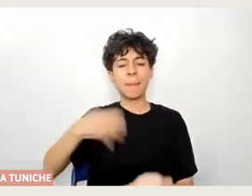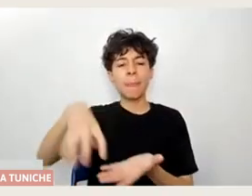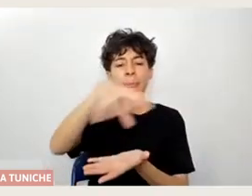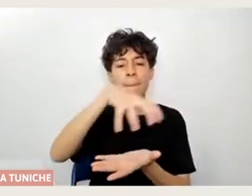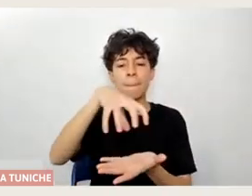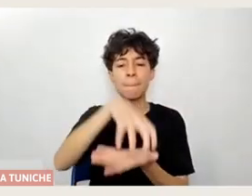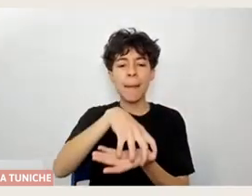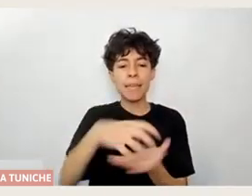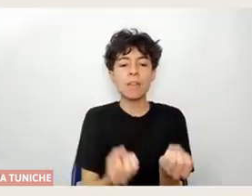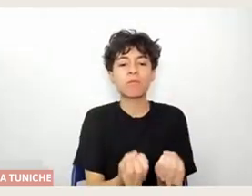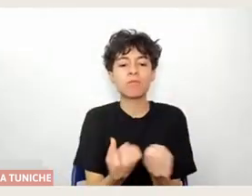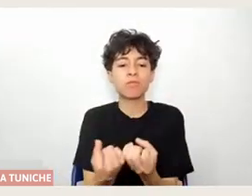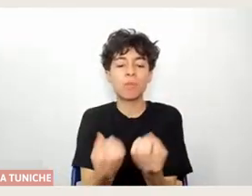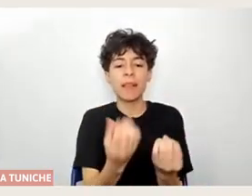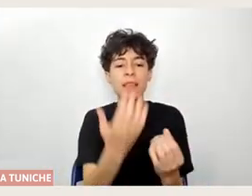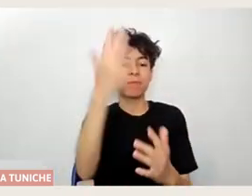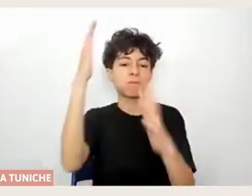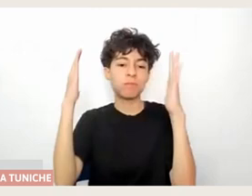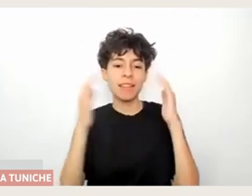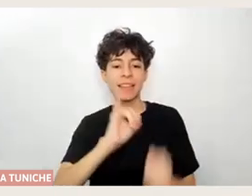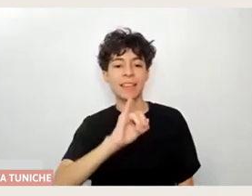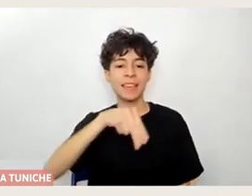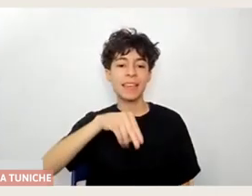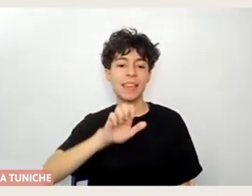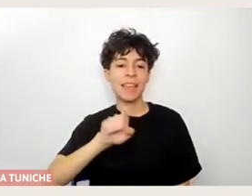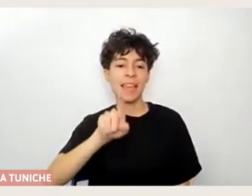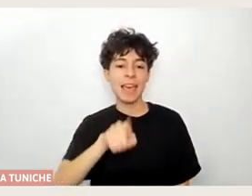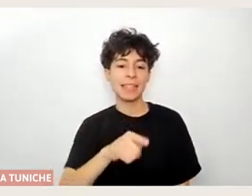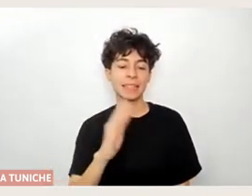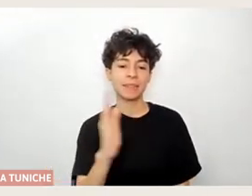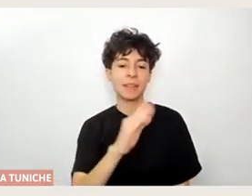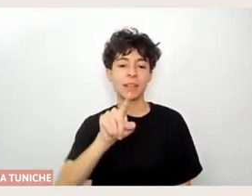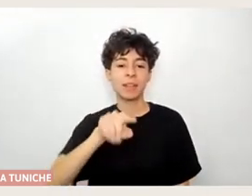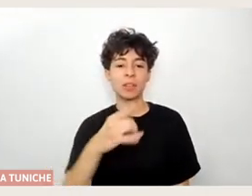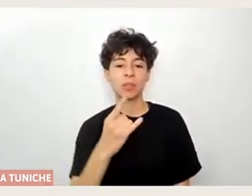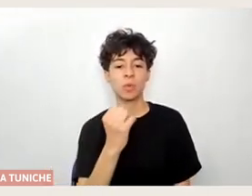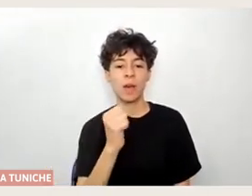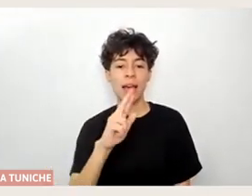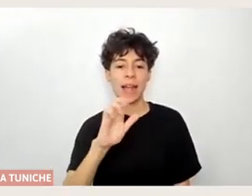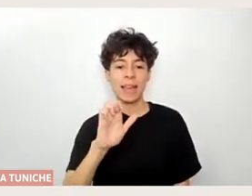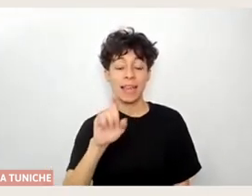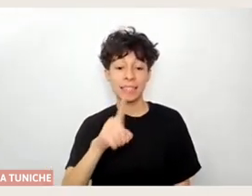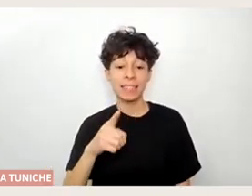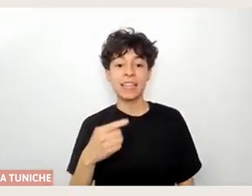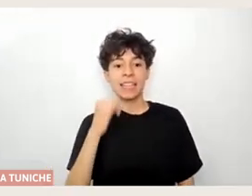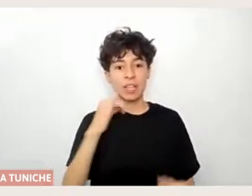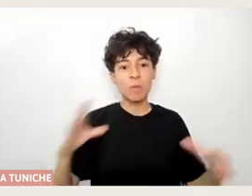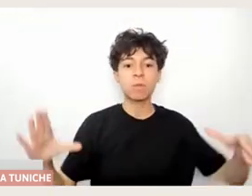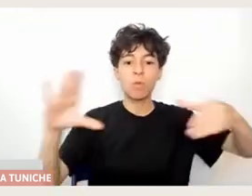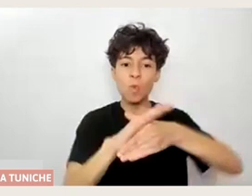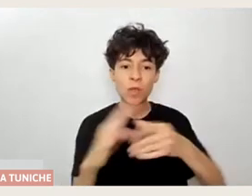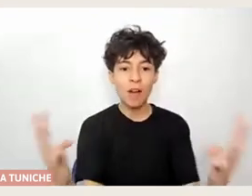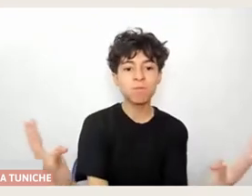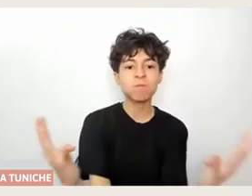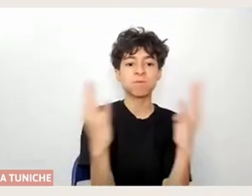vio una dinámica muy bonita, como si ya nos conociéramos de antes, aunque antes nos conectábamos solo por internet. Y